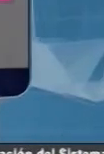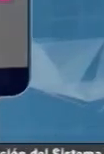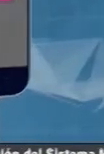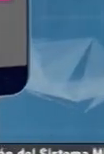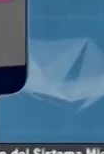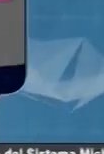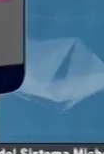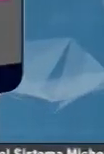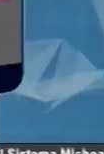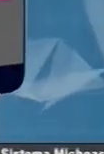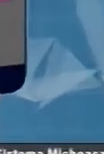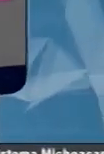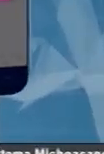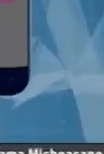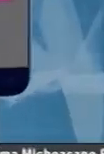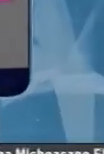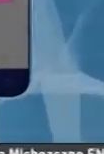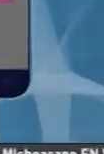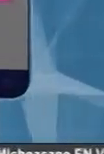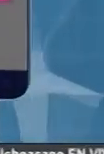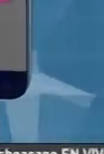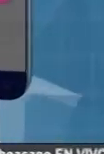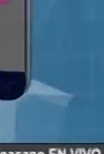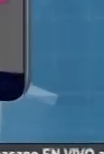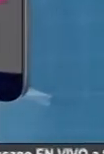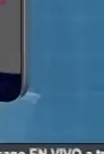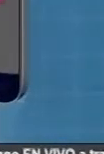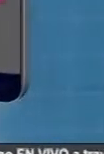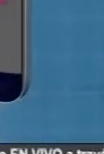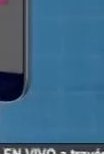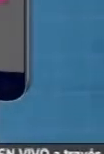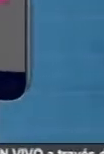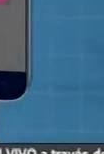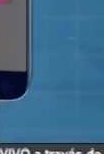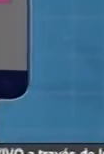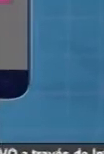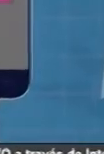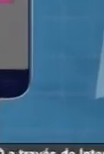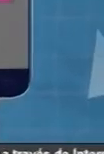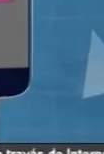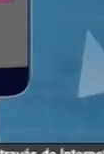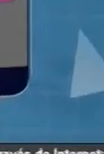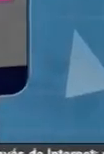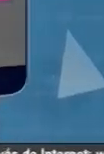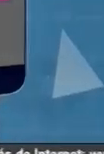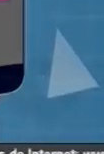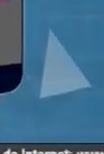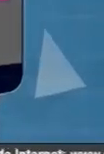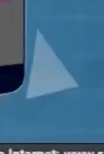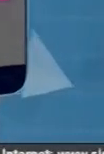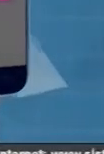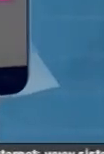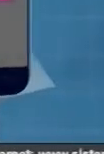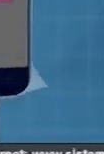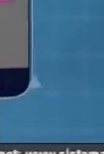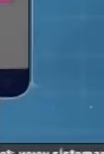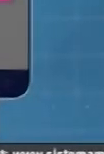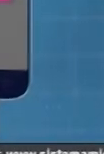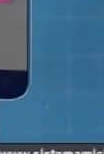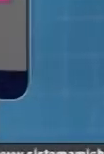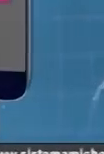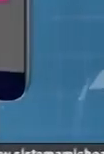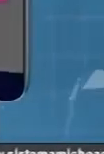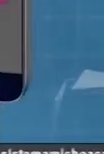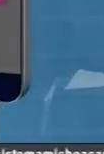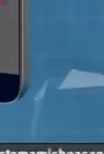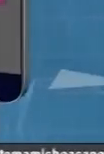Todos los días tenemos 150 y tantos. Entonces, no ha bajado mucho. Sí, bajó un poco, o